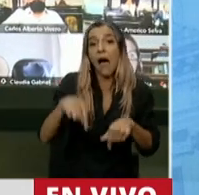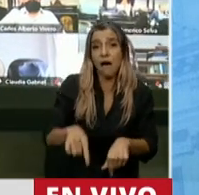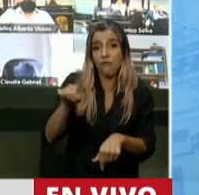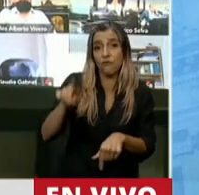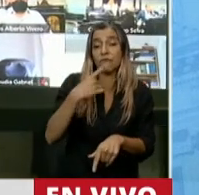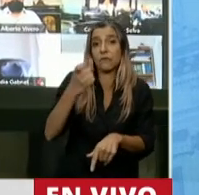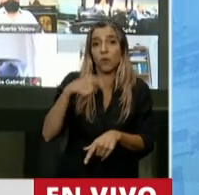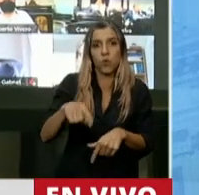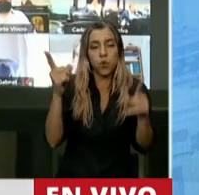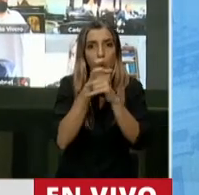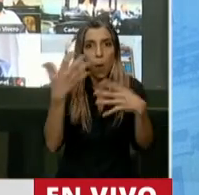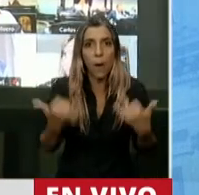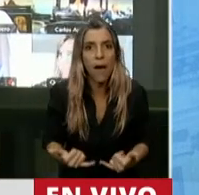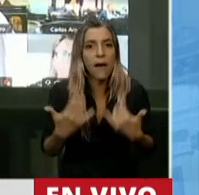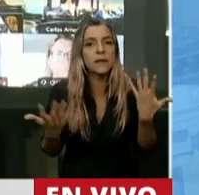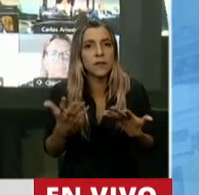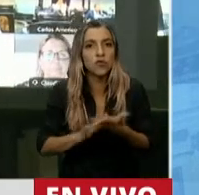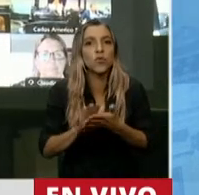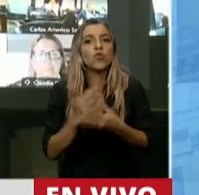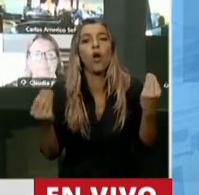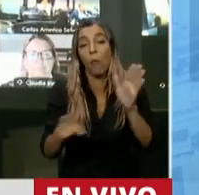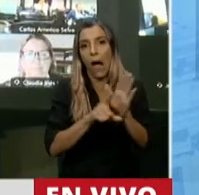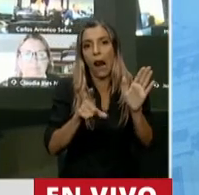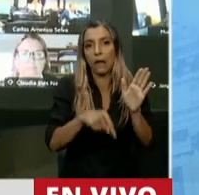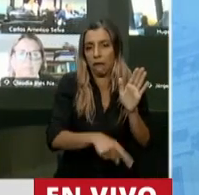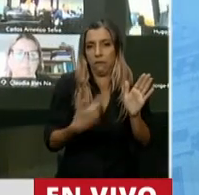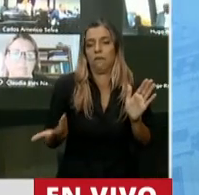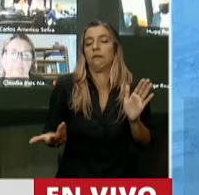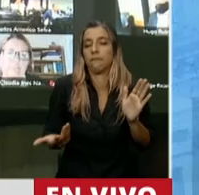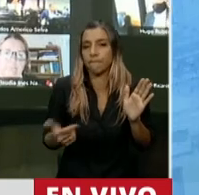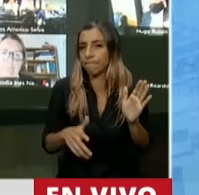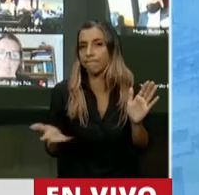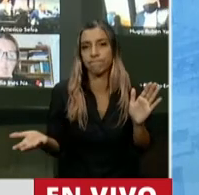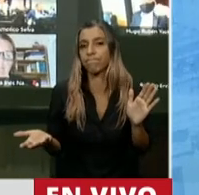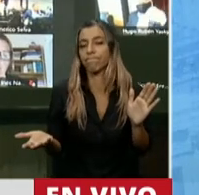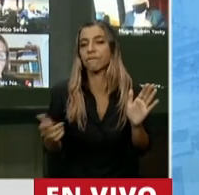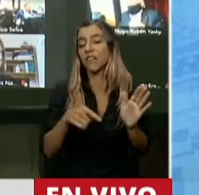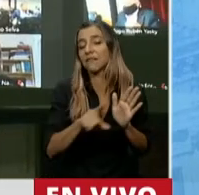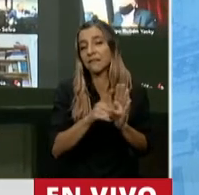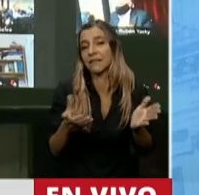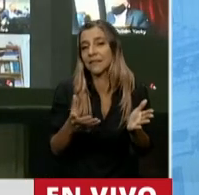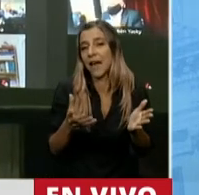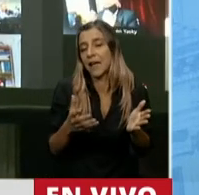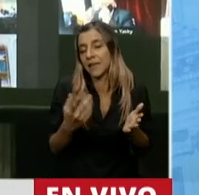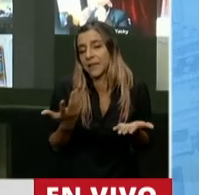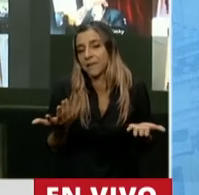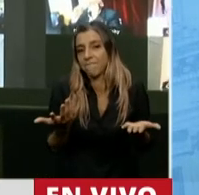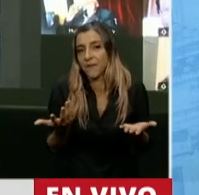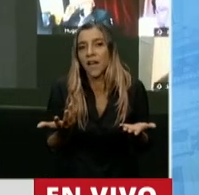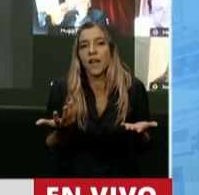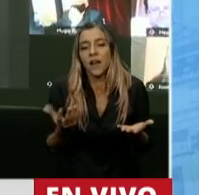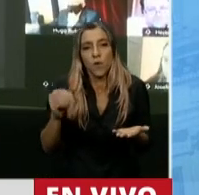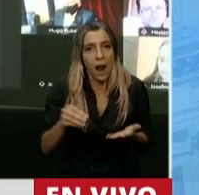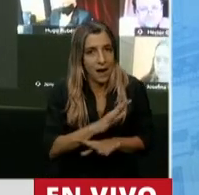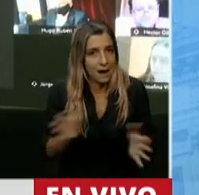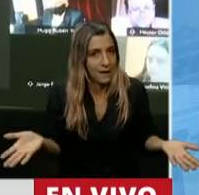necesitan de estas leyes para poder continuar. Miren, a falta de IFE 4, frente a una